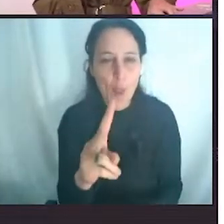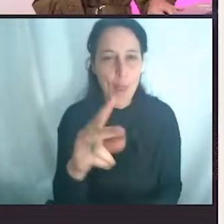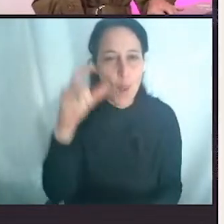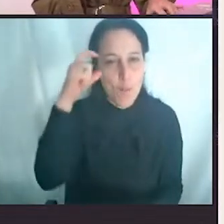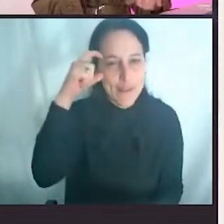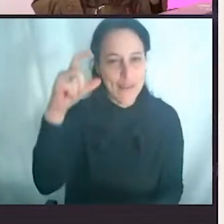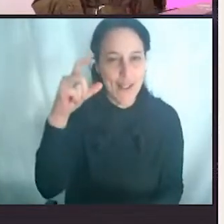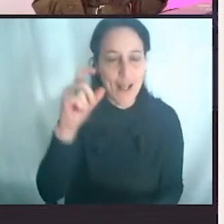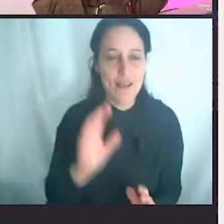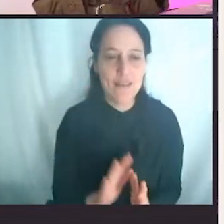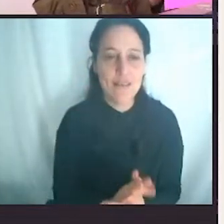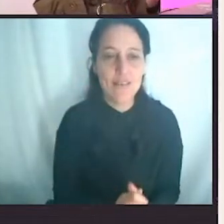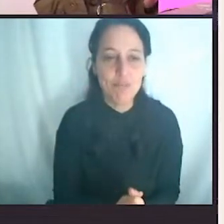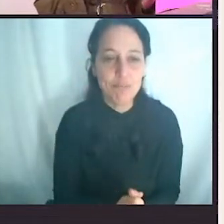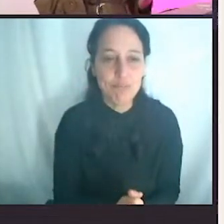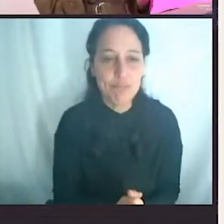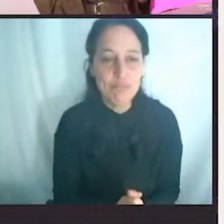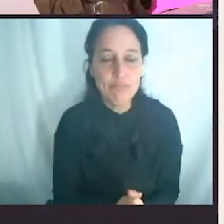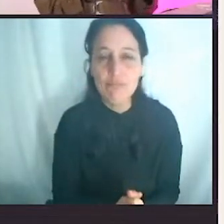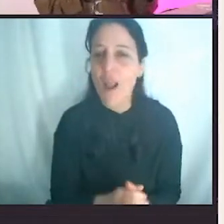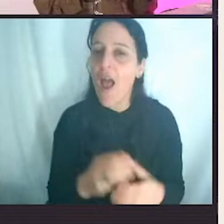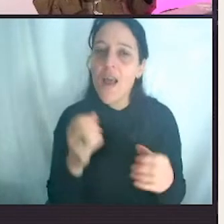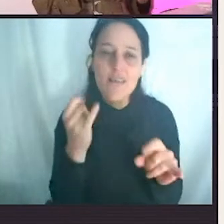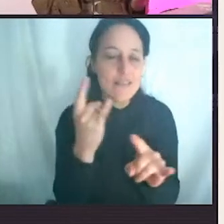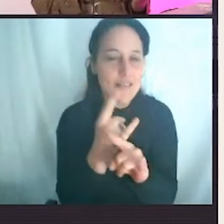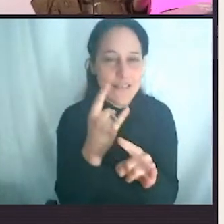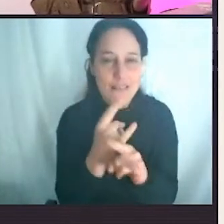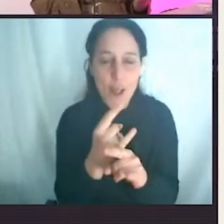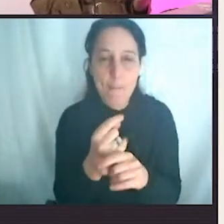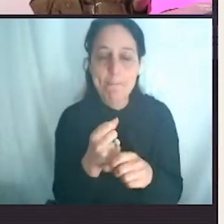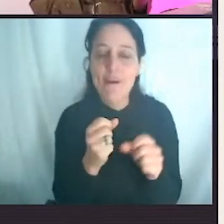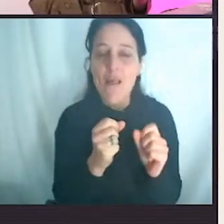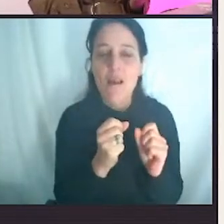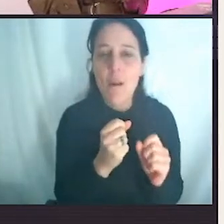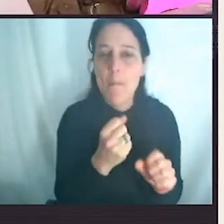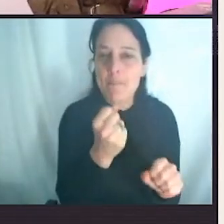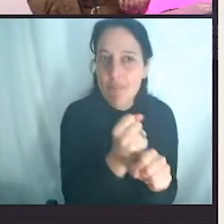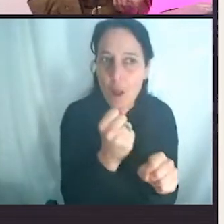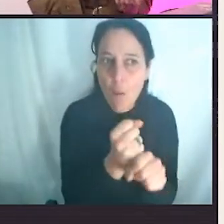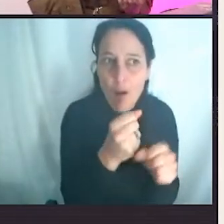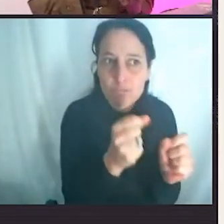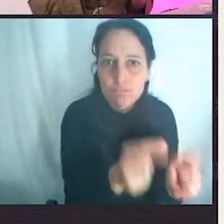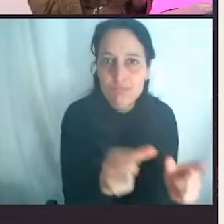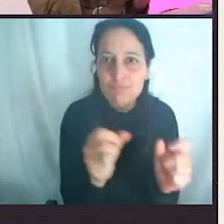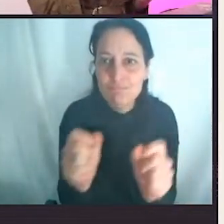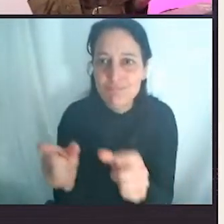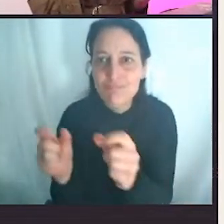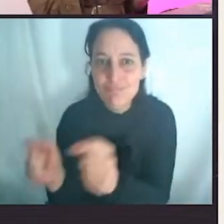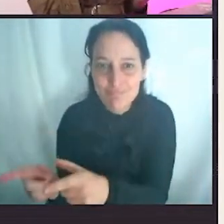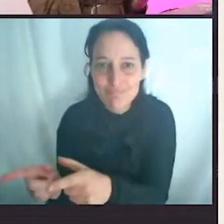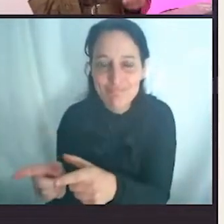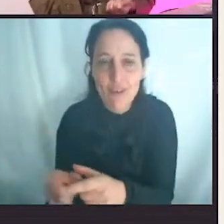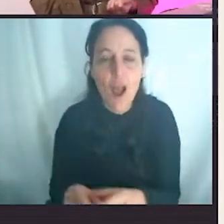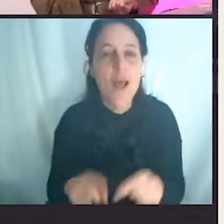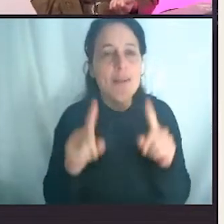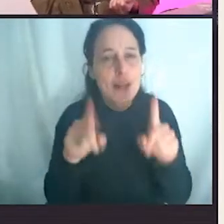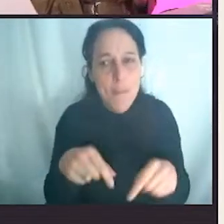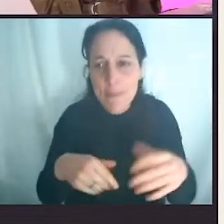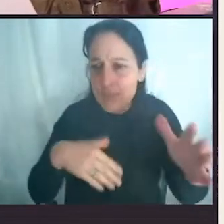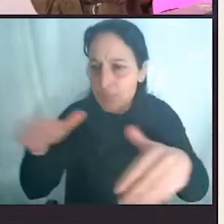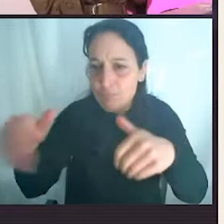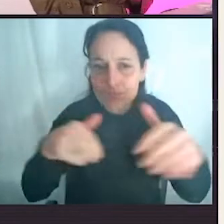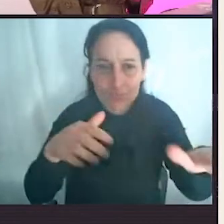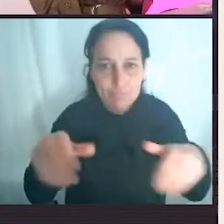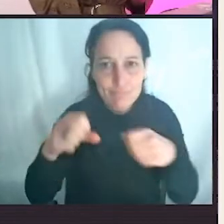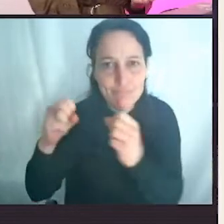fábrica y siempre seguimos creciendo y cada vez empezamos a dar más trabajo y también a reutilizar más descartes. El año